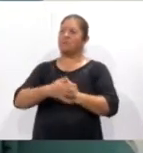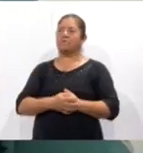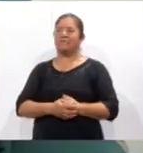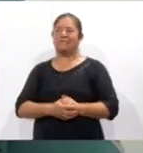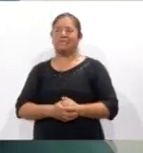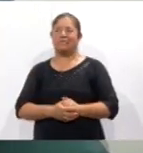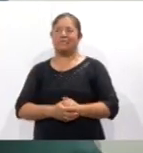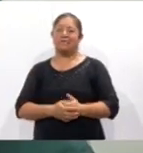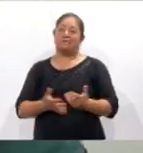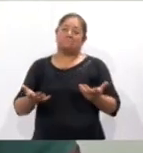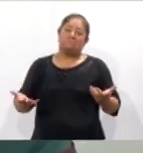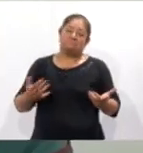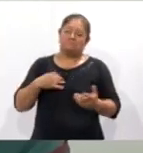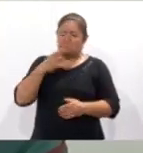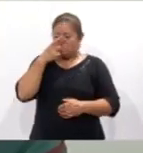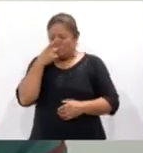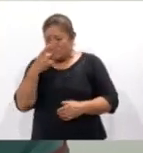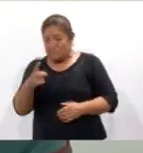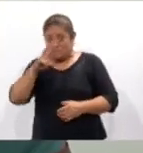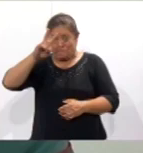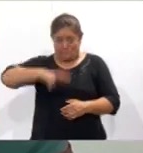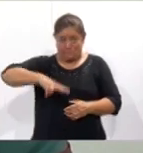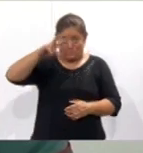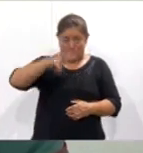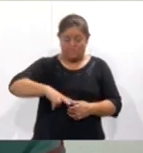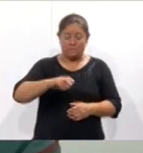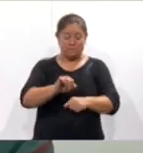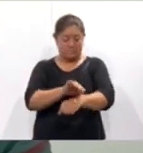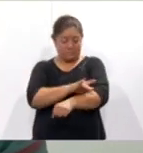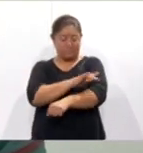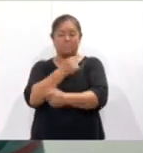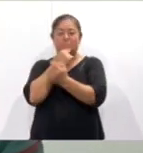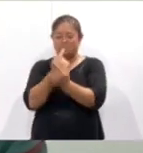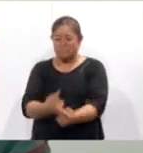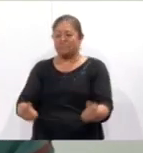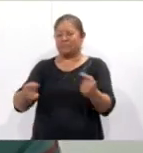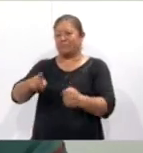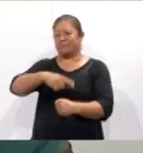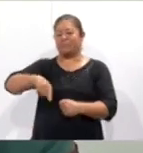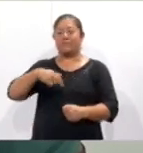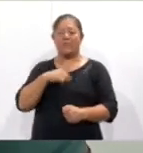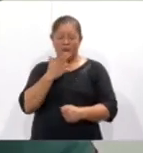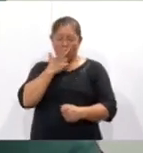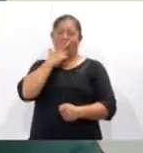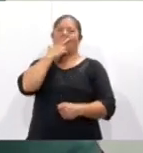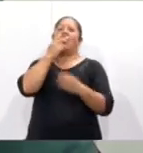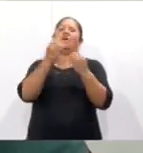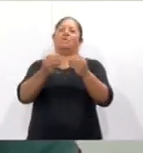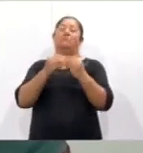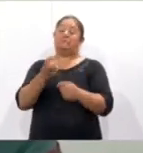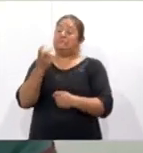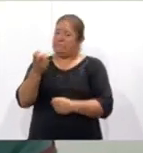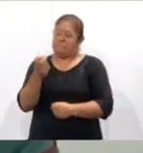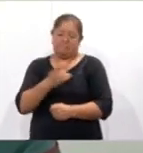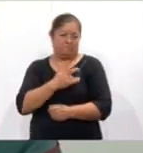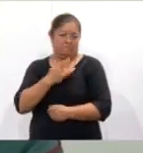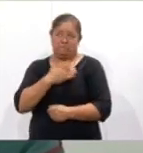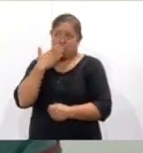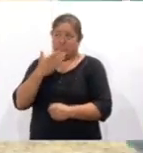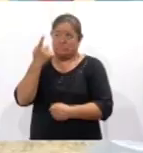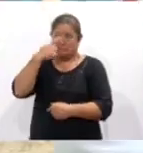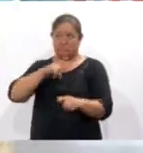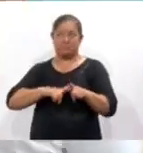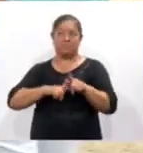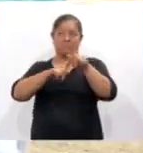¿qué te puedo decir? La verdad, la motivación de los chamaquitos, se inspiran demasiado y esa es una gran satisfacción para poder seguir